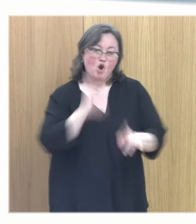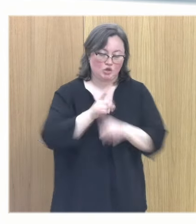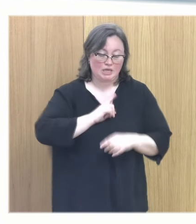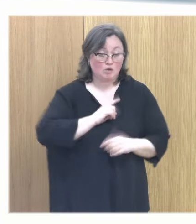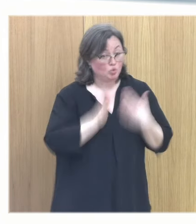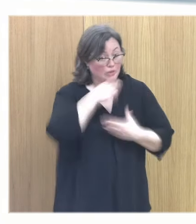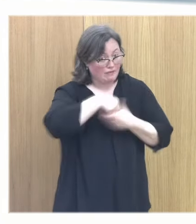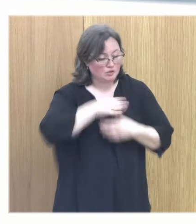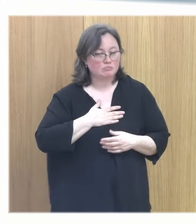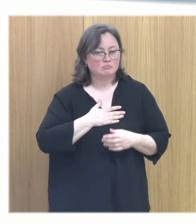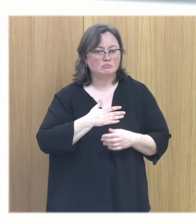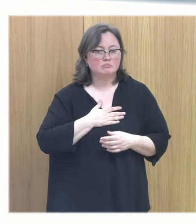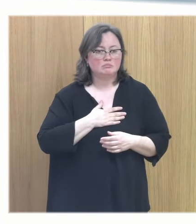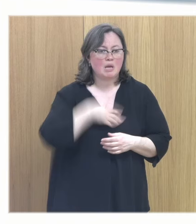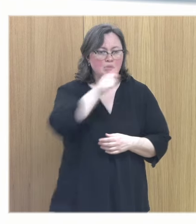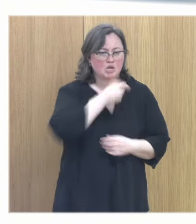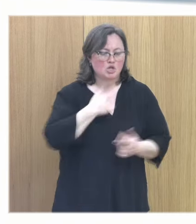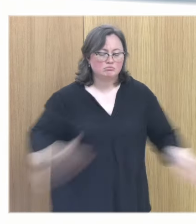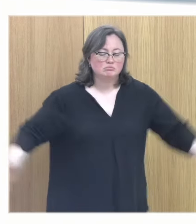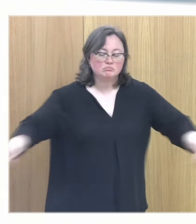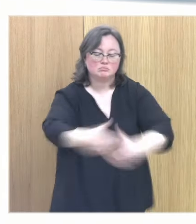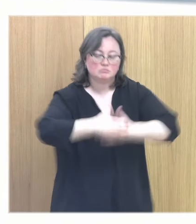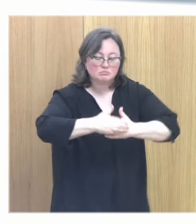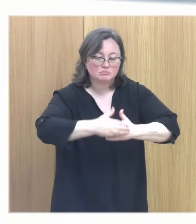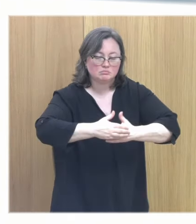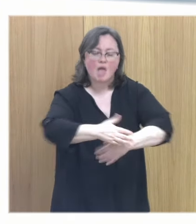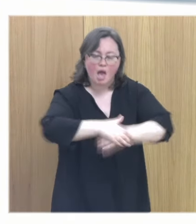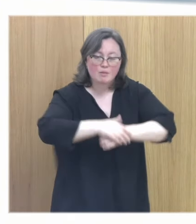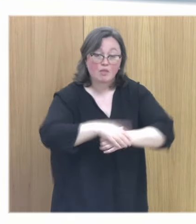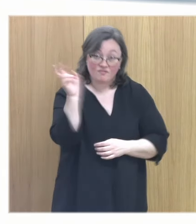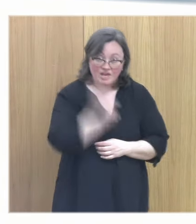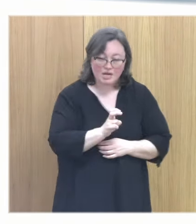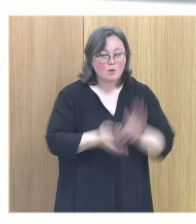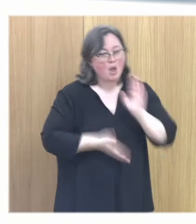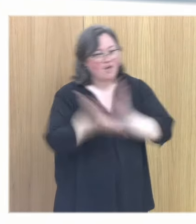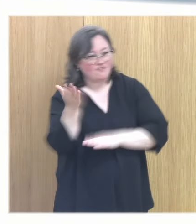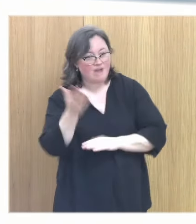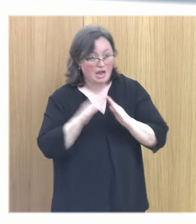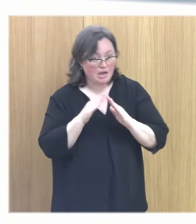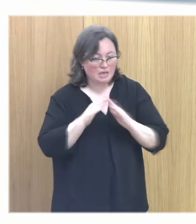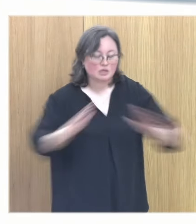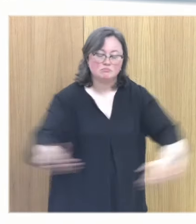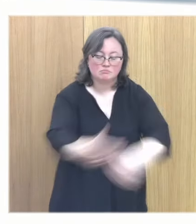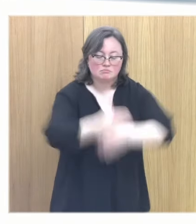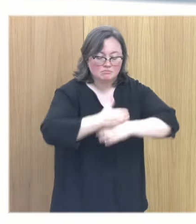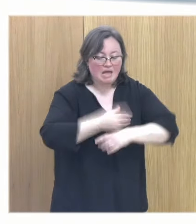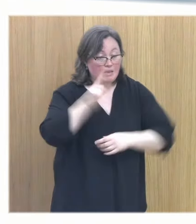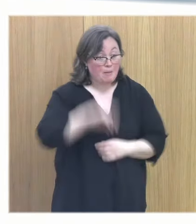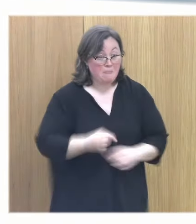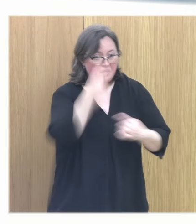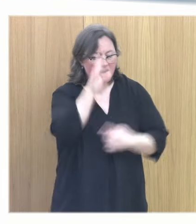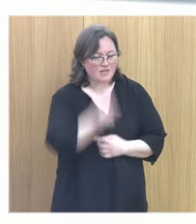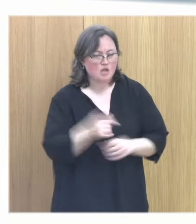consulta abrazo a las personas les abrazo cuando llegan y les abrazo cuando se van y yo el primer día